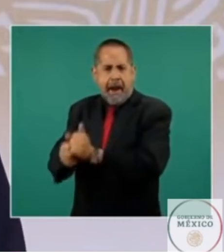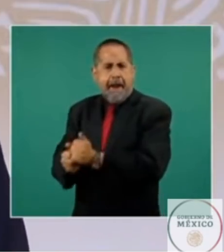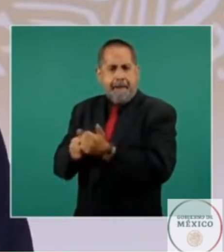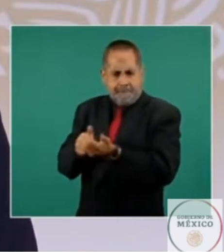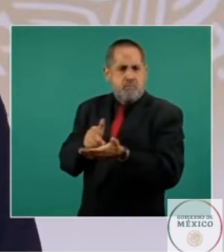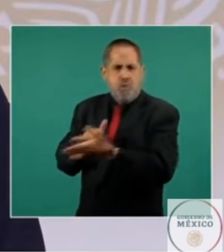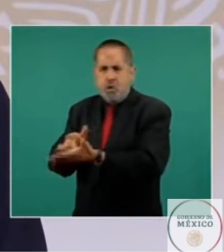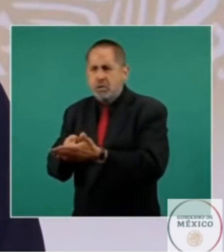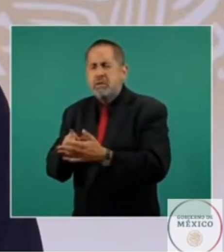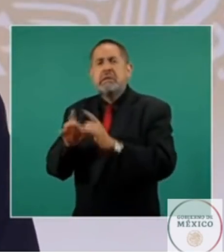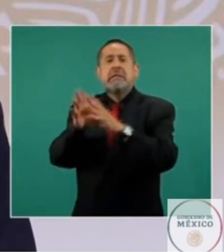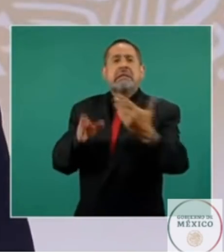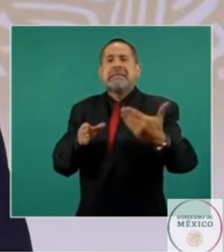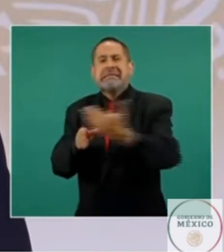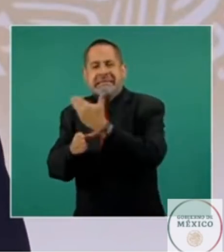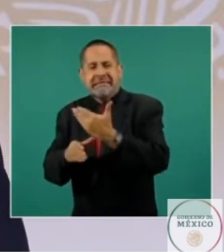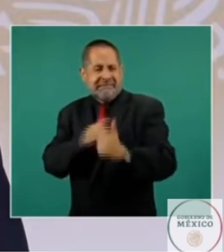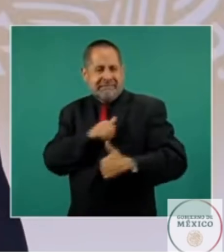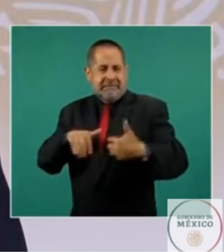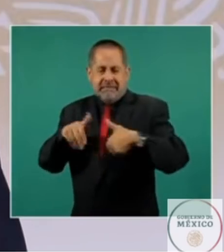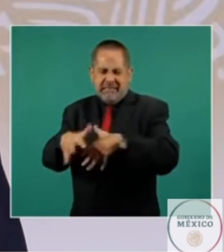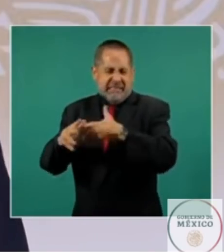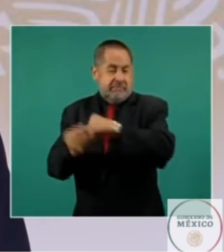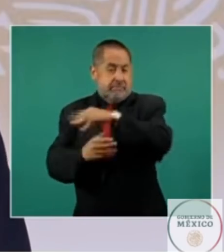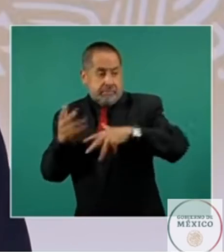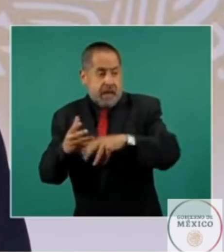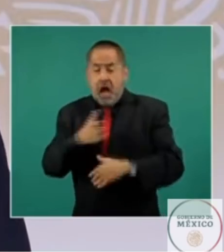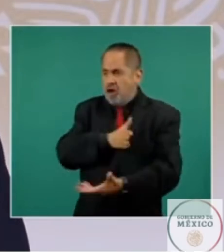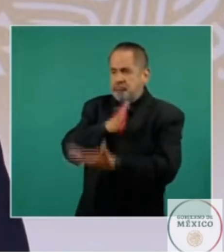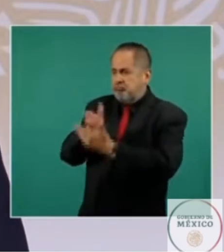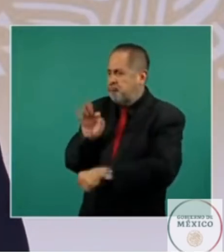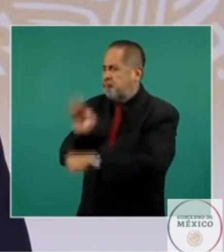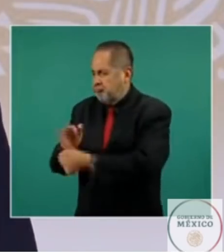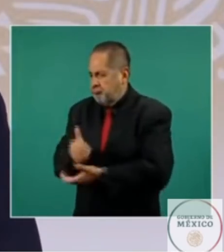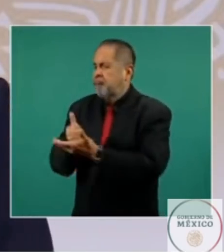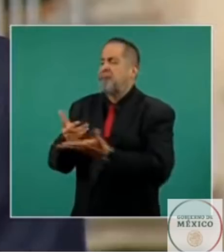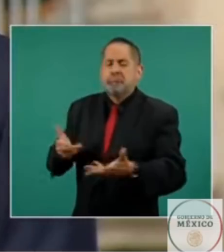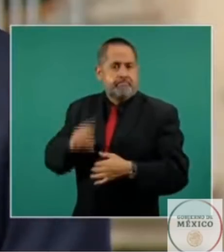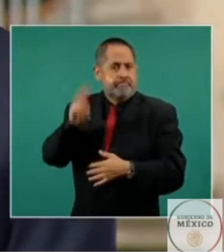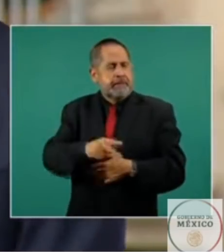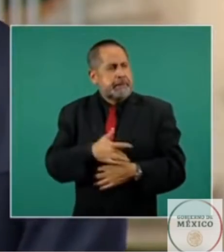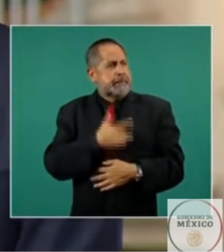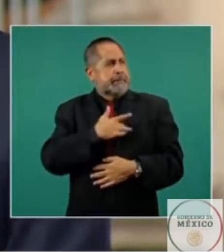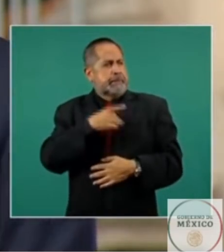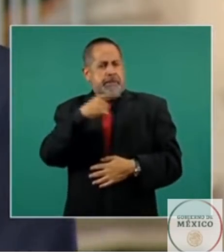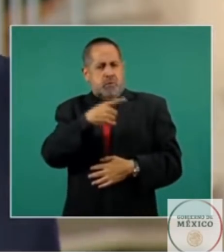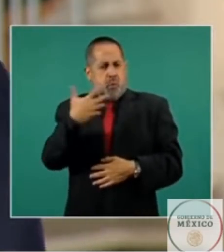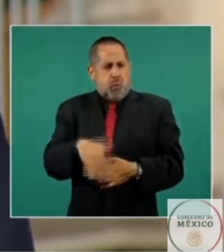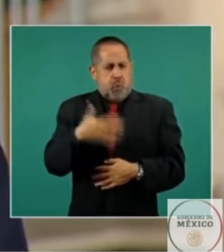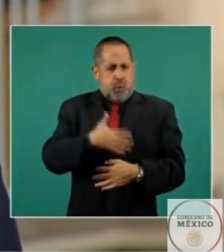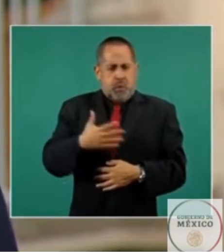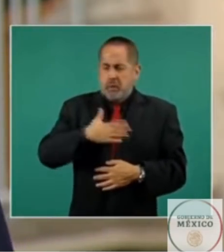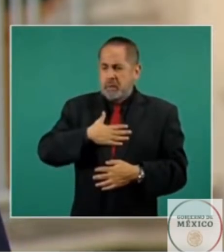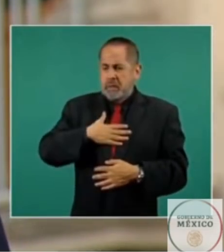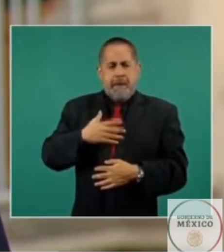invasión mercenaria por Playa Girón en 1961 marca sensiblemente el carácter de